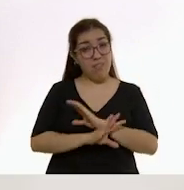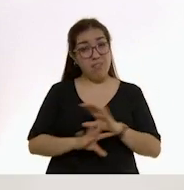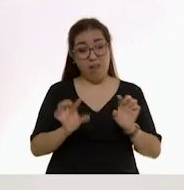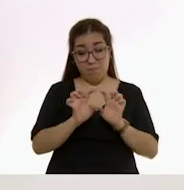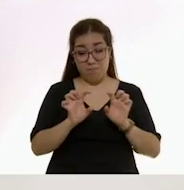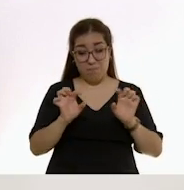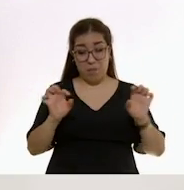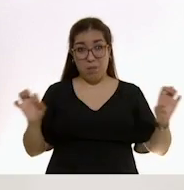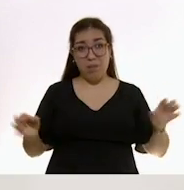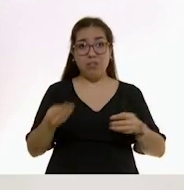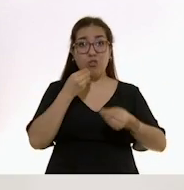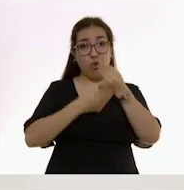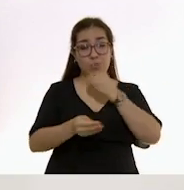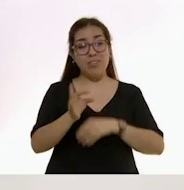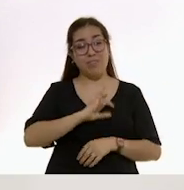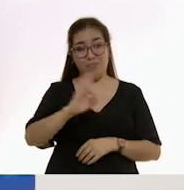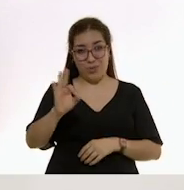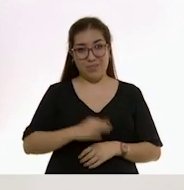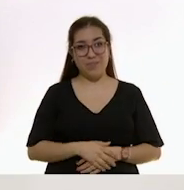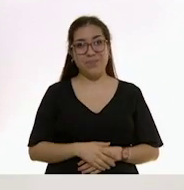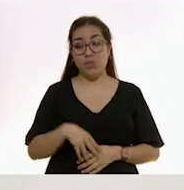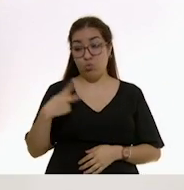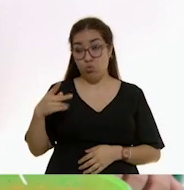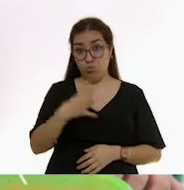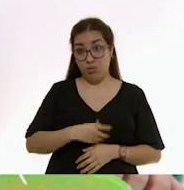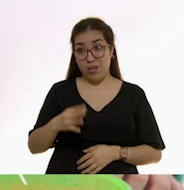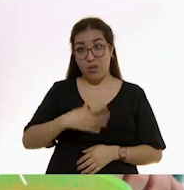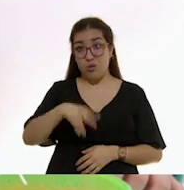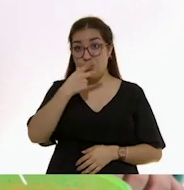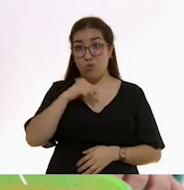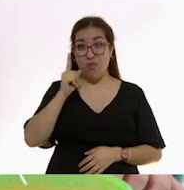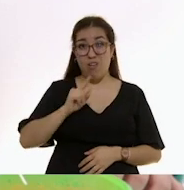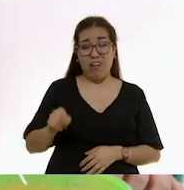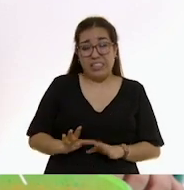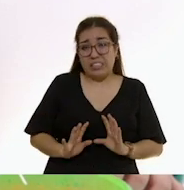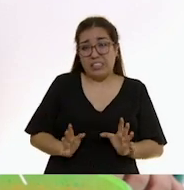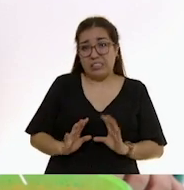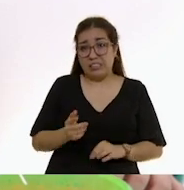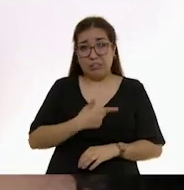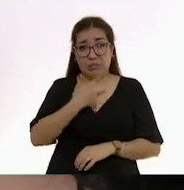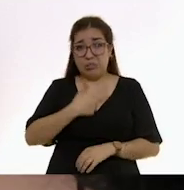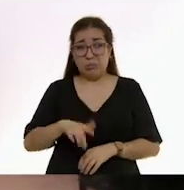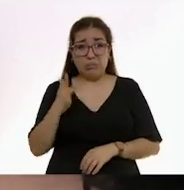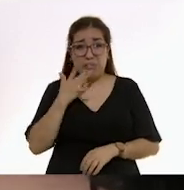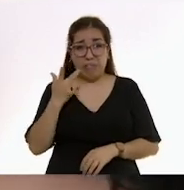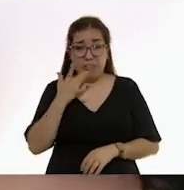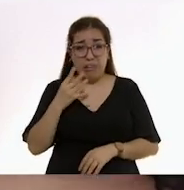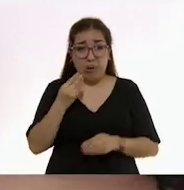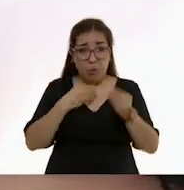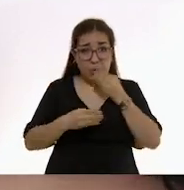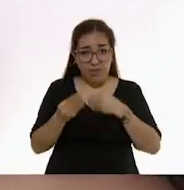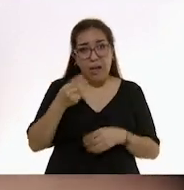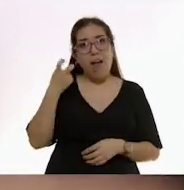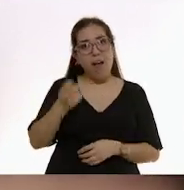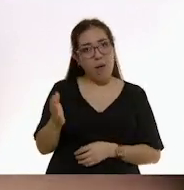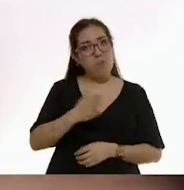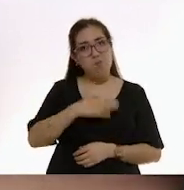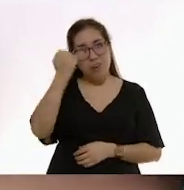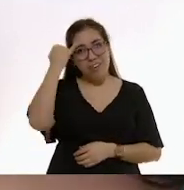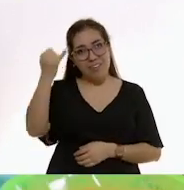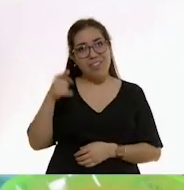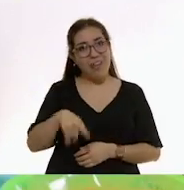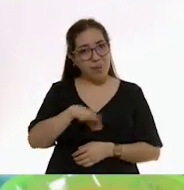delicioso refrigerio. Si tu hijo o hija es quisquilloso para comer, esta es una excelente manera de